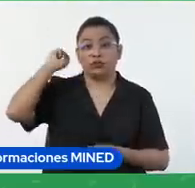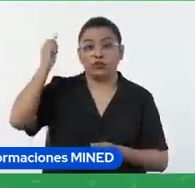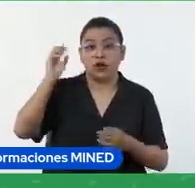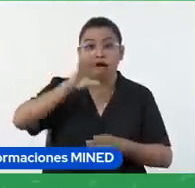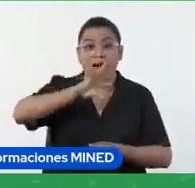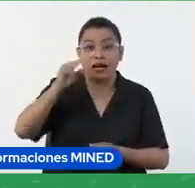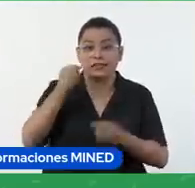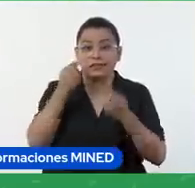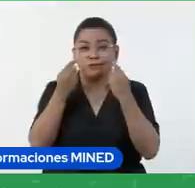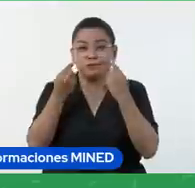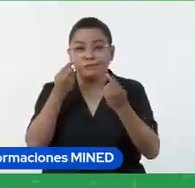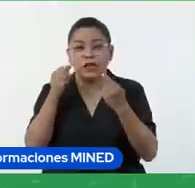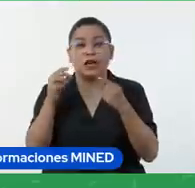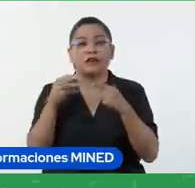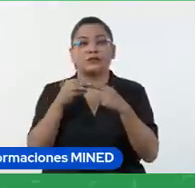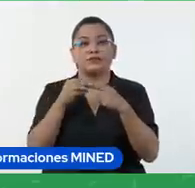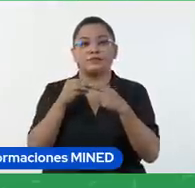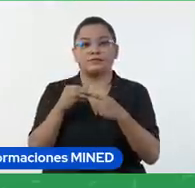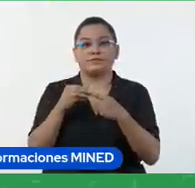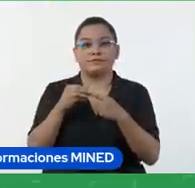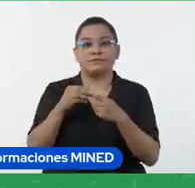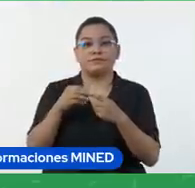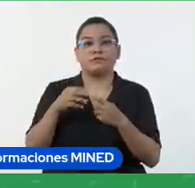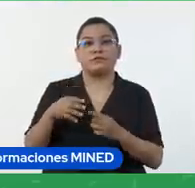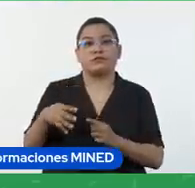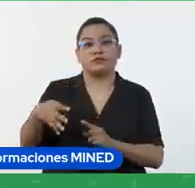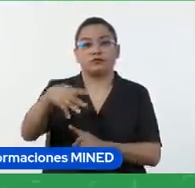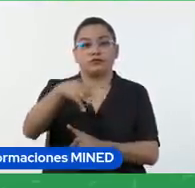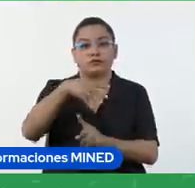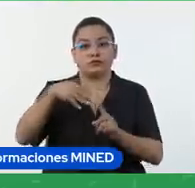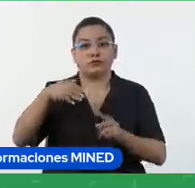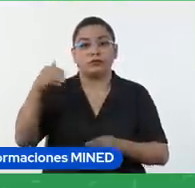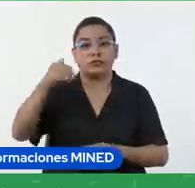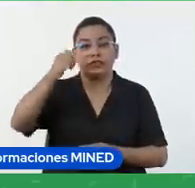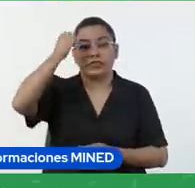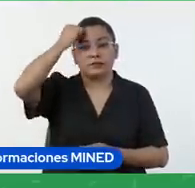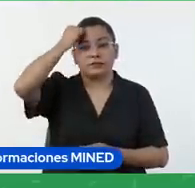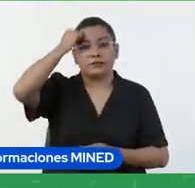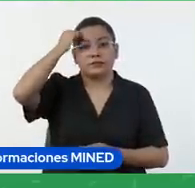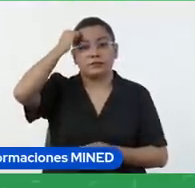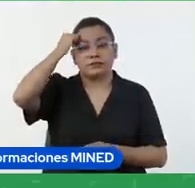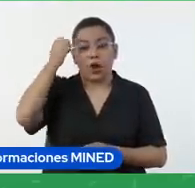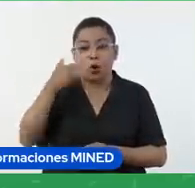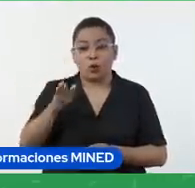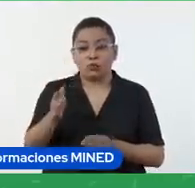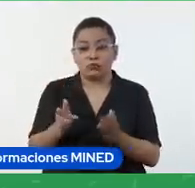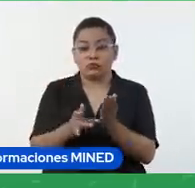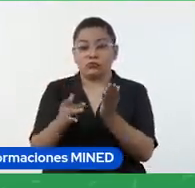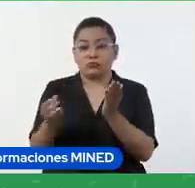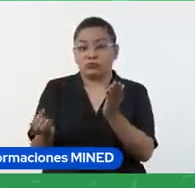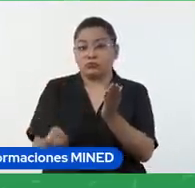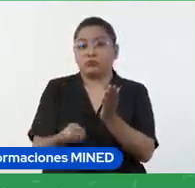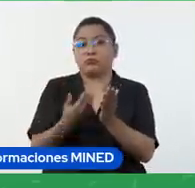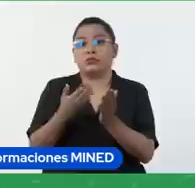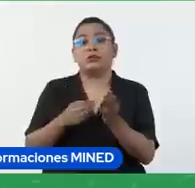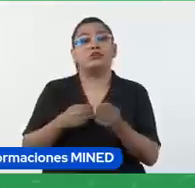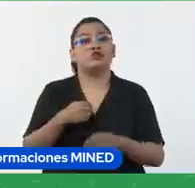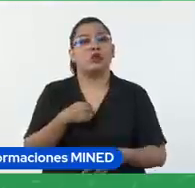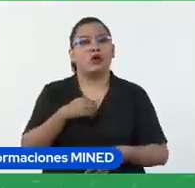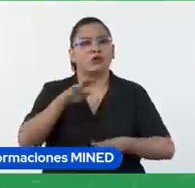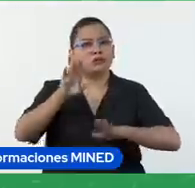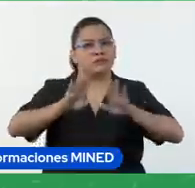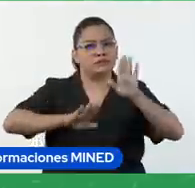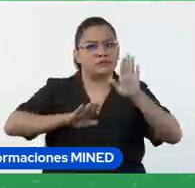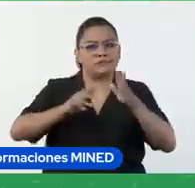me he especializado en entornos de enseñanza y aprendizaje con tecnologías digitales, y he participado en diversos proyectos sobre